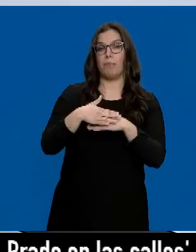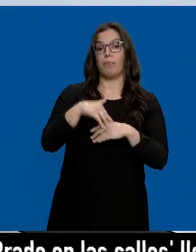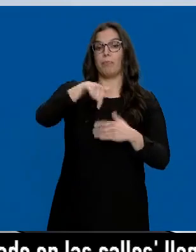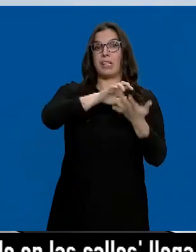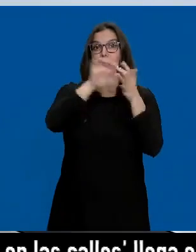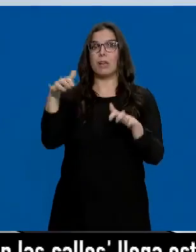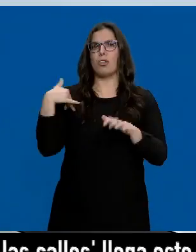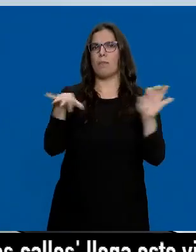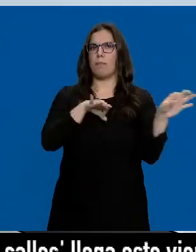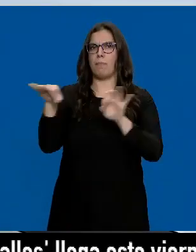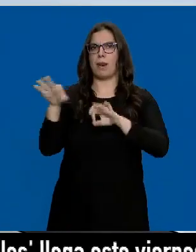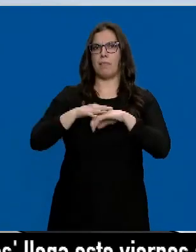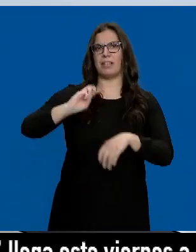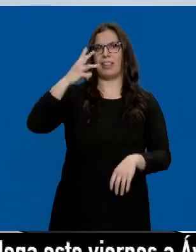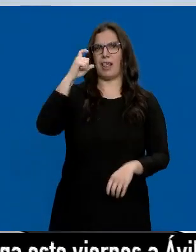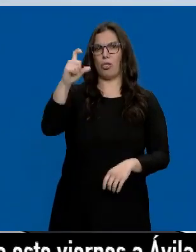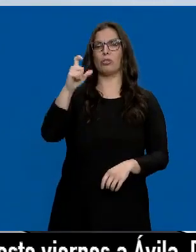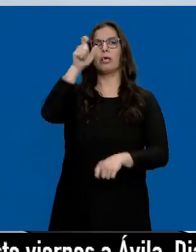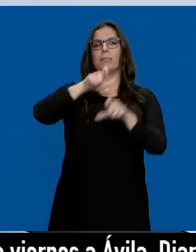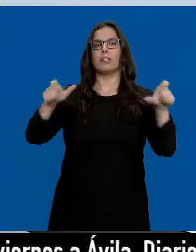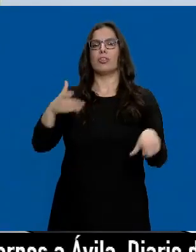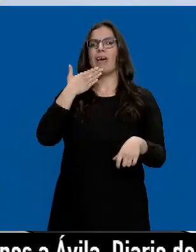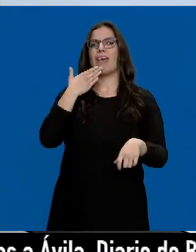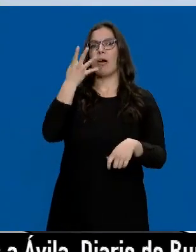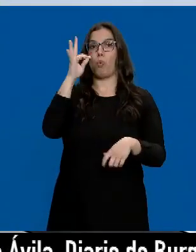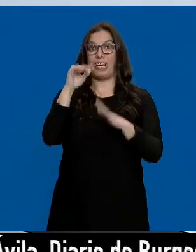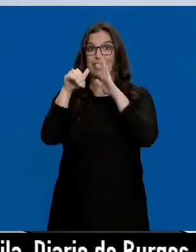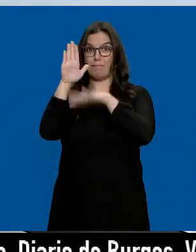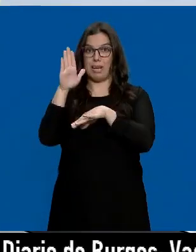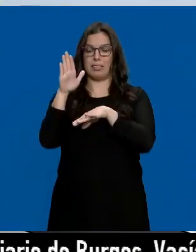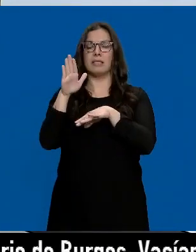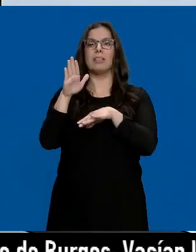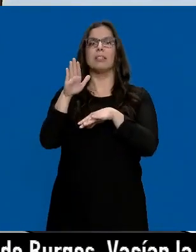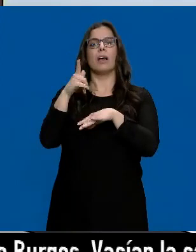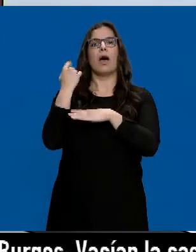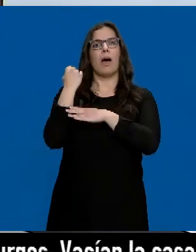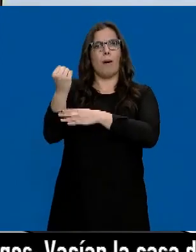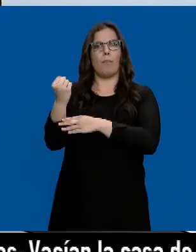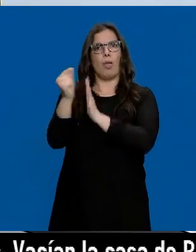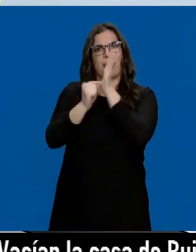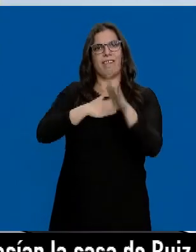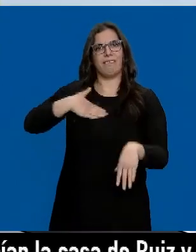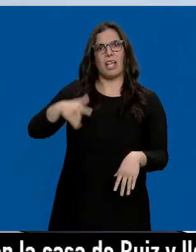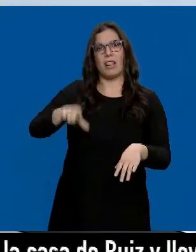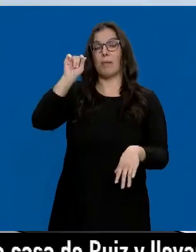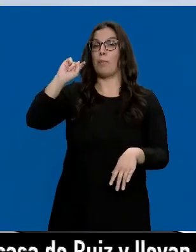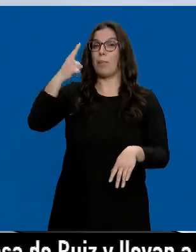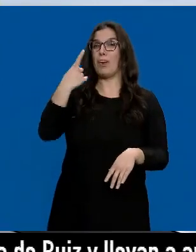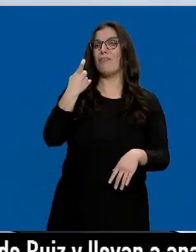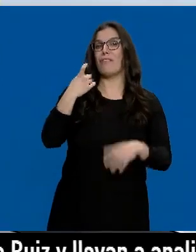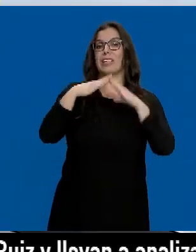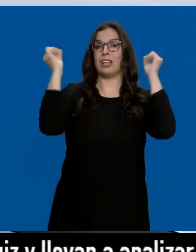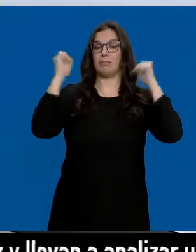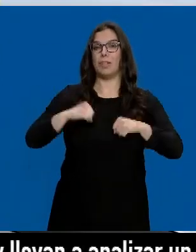lista para empezar a vacunar con la tercera dosis a los mayores de 40 años. Apoya esta medida que antes debe ser aprobada